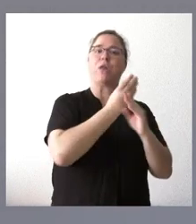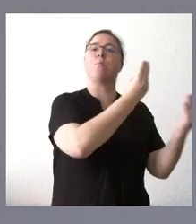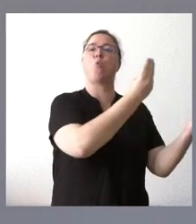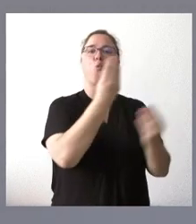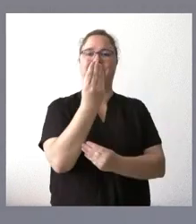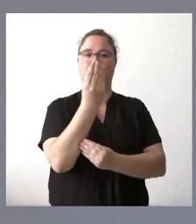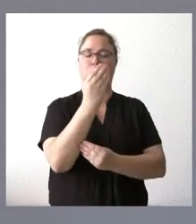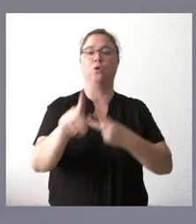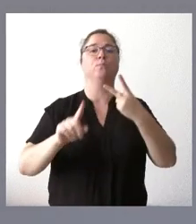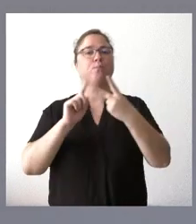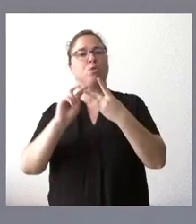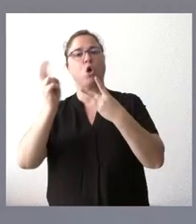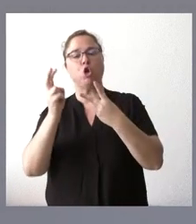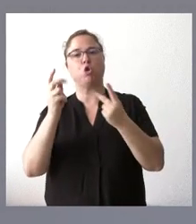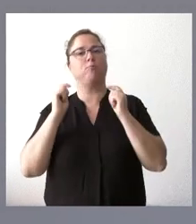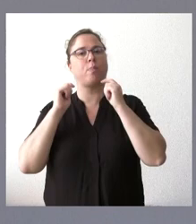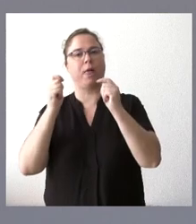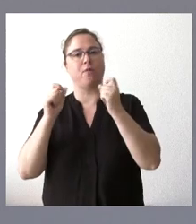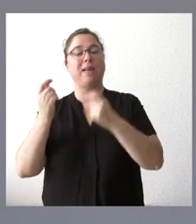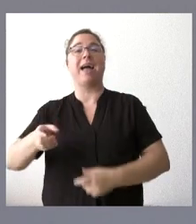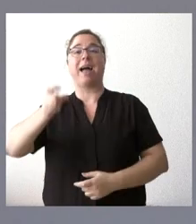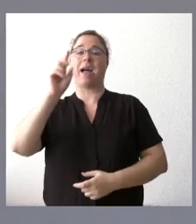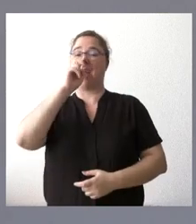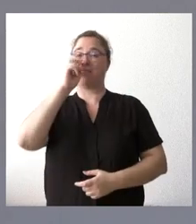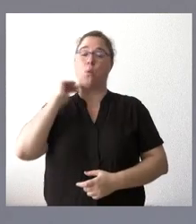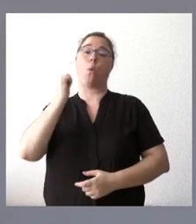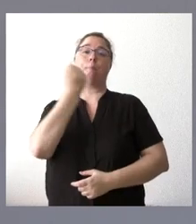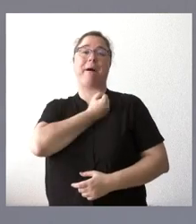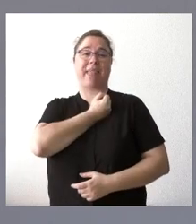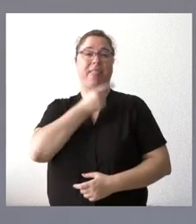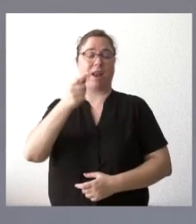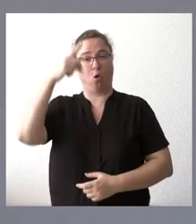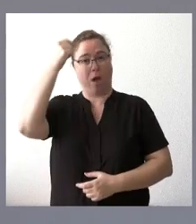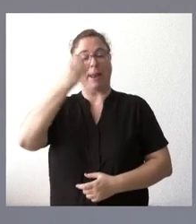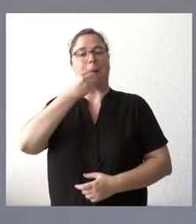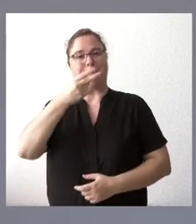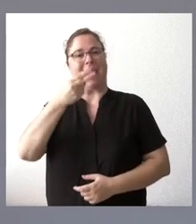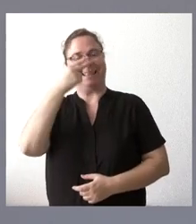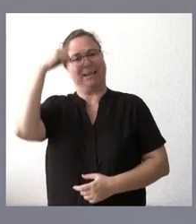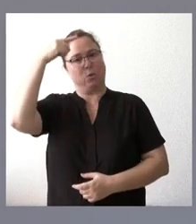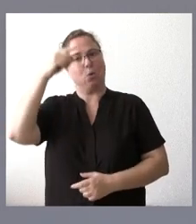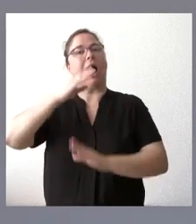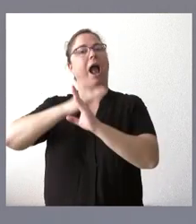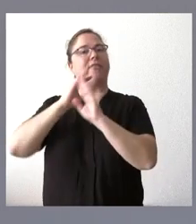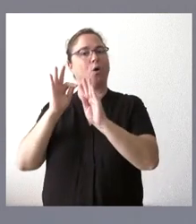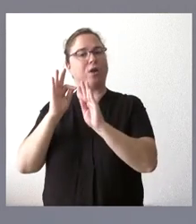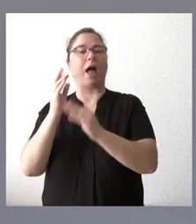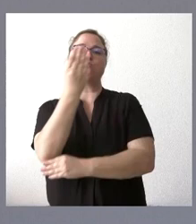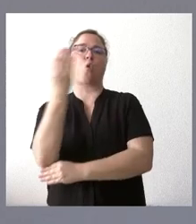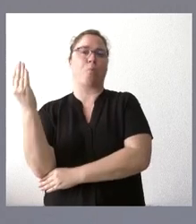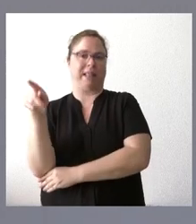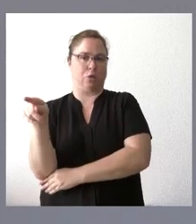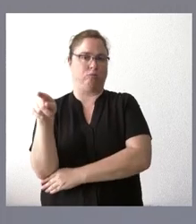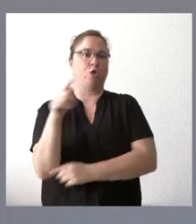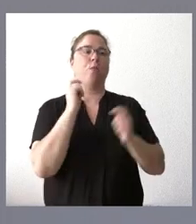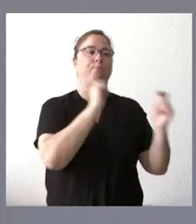Y, por otro lado, la declaración del antiguo matadero de Ávila, bien de interés cultural también con categoría de monumento.